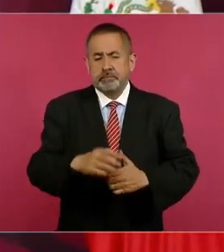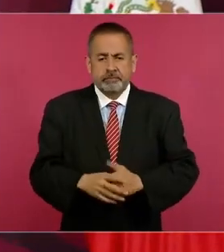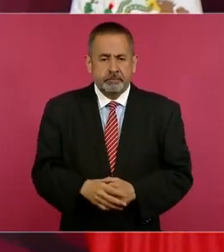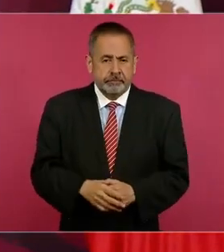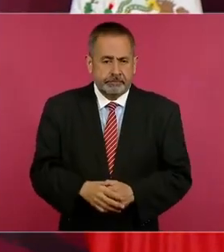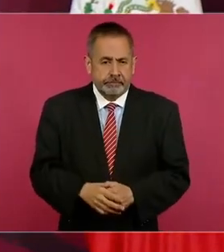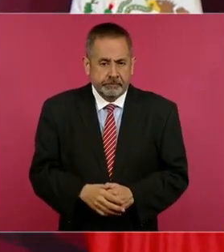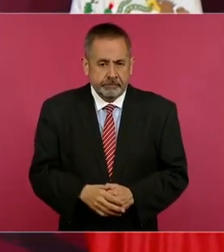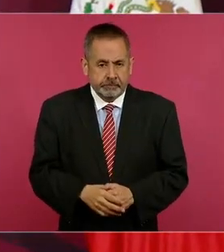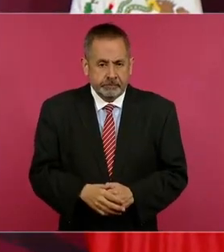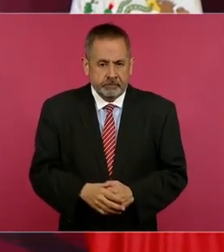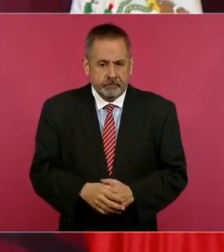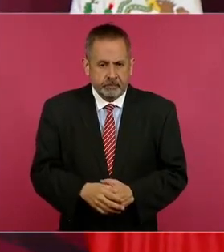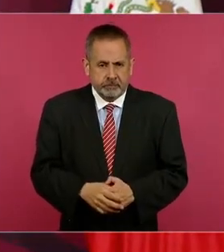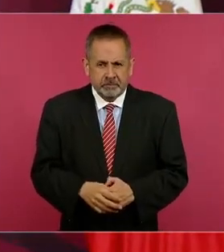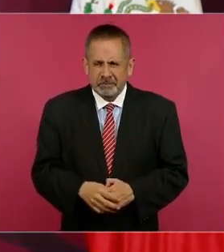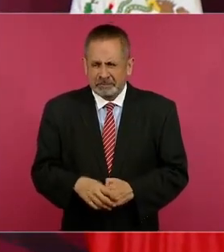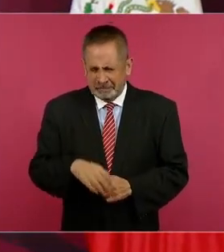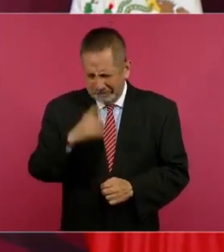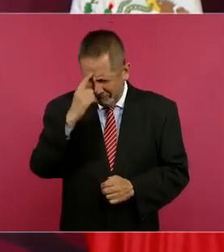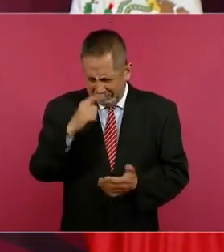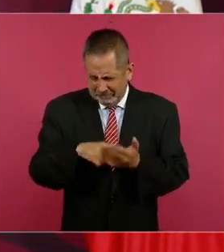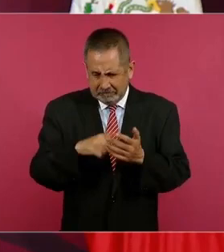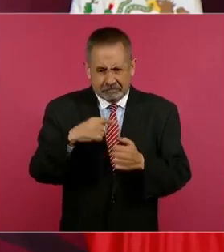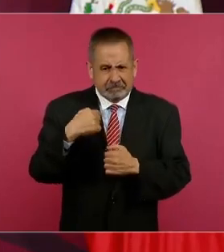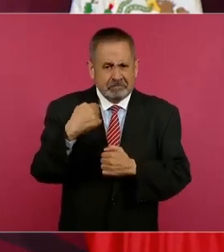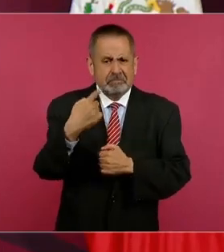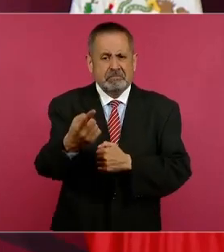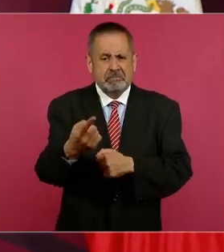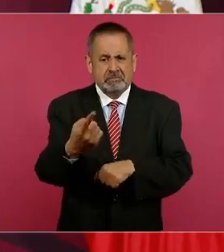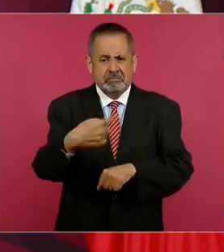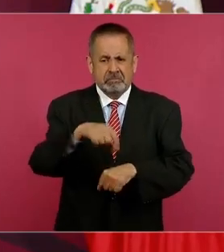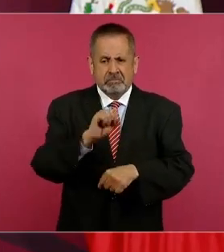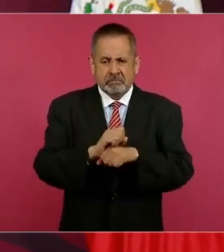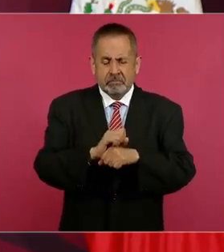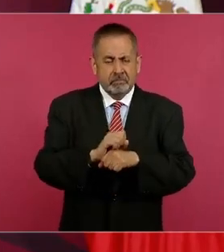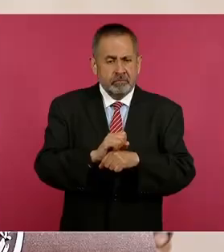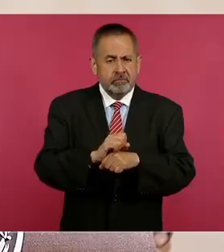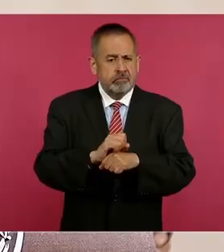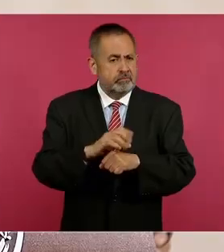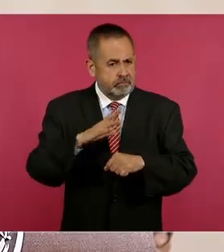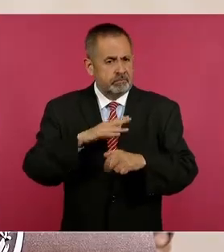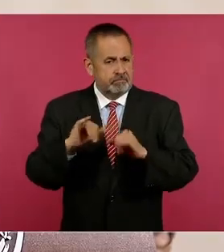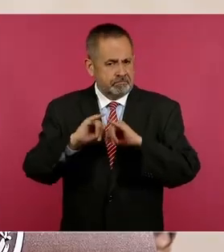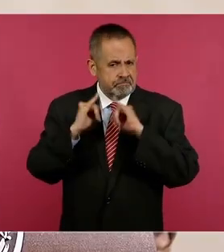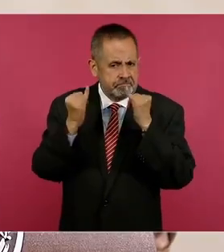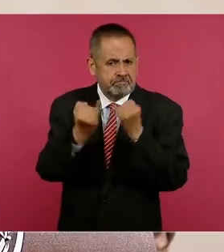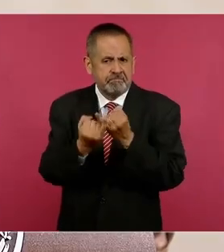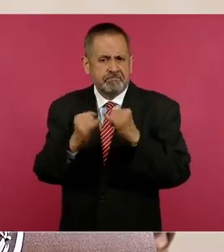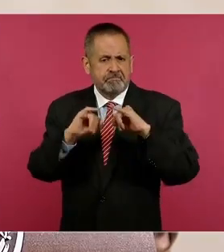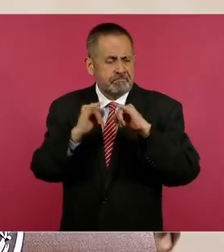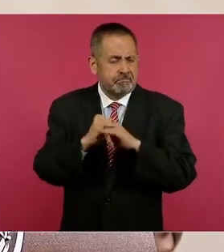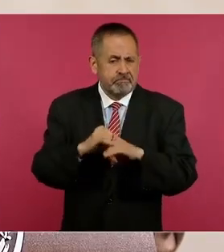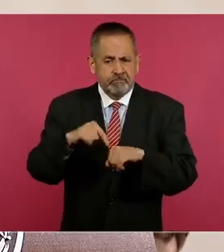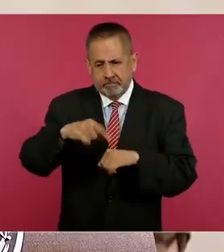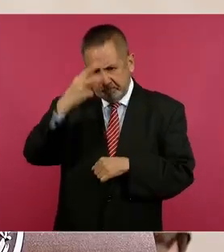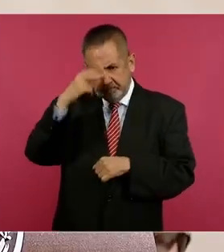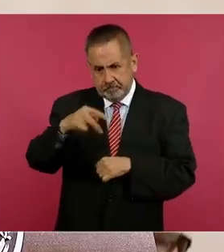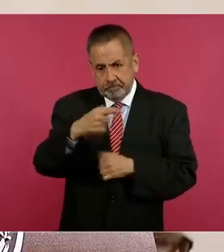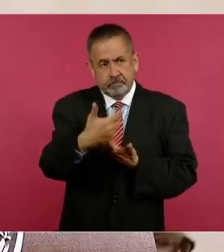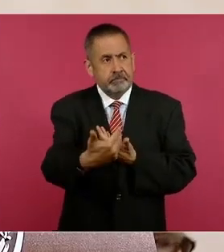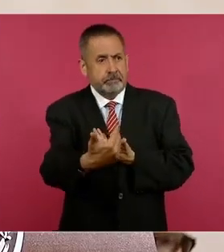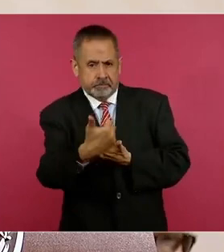Incluso creo que la semana próxima van a haber reuniones en México